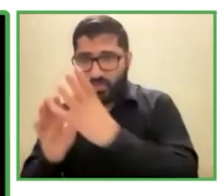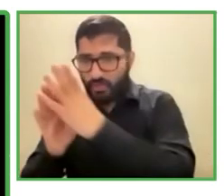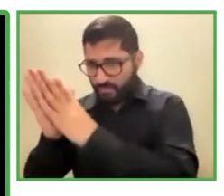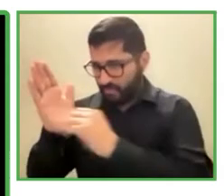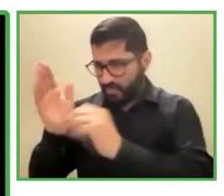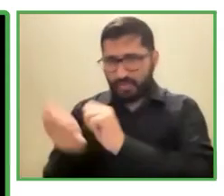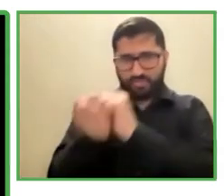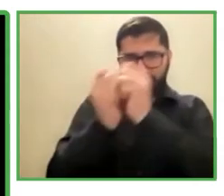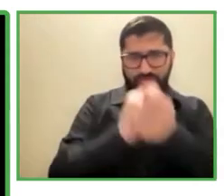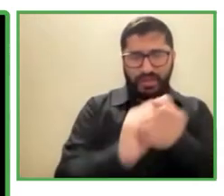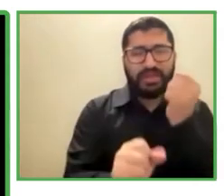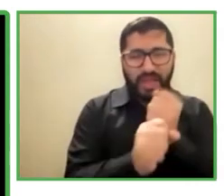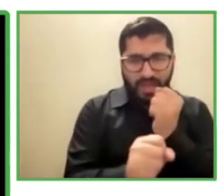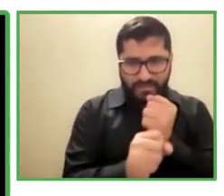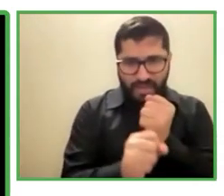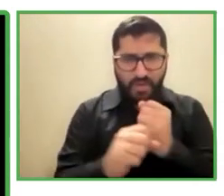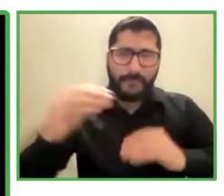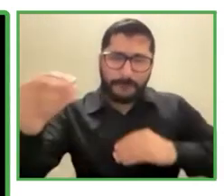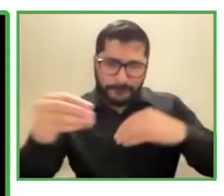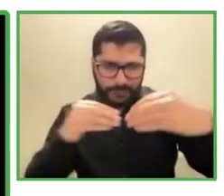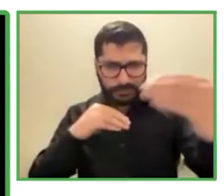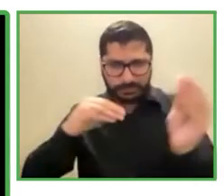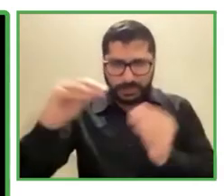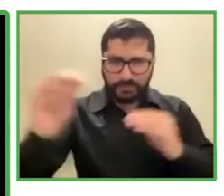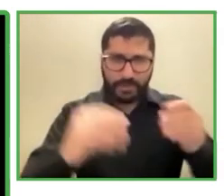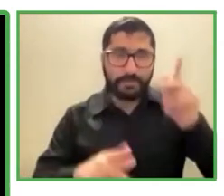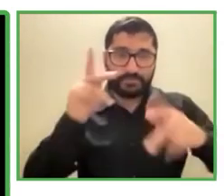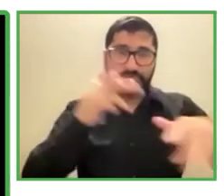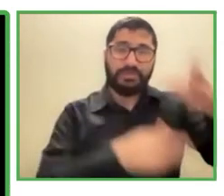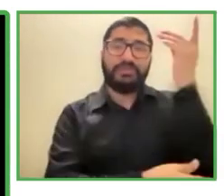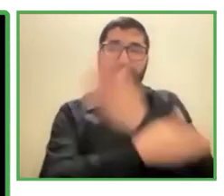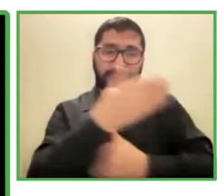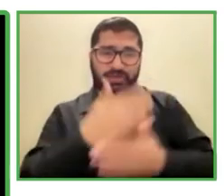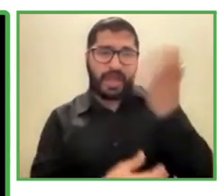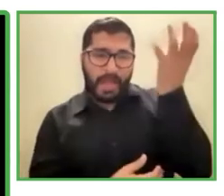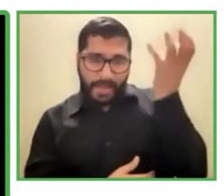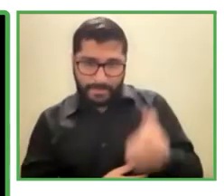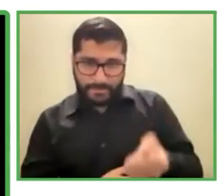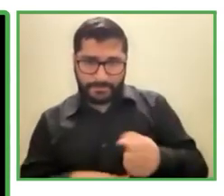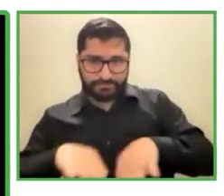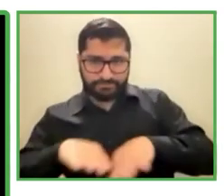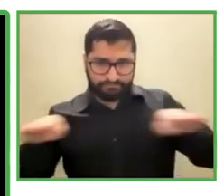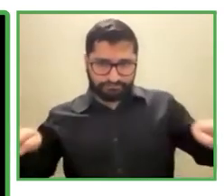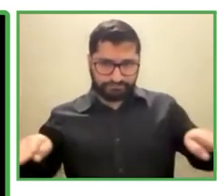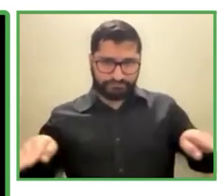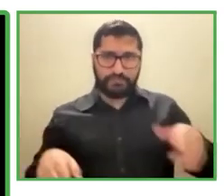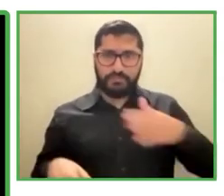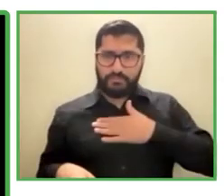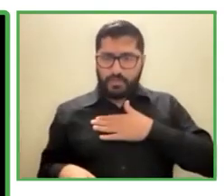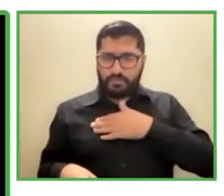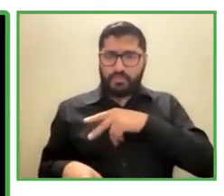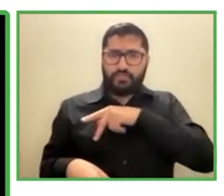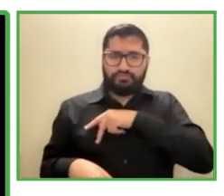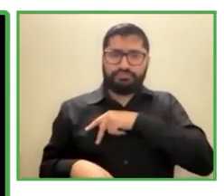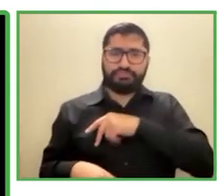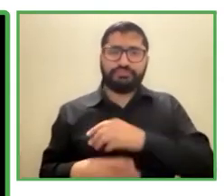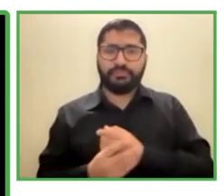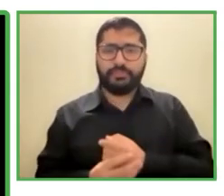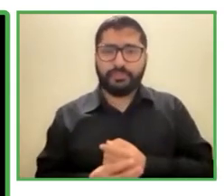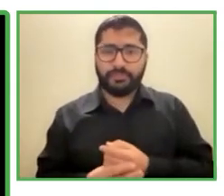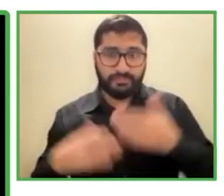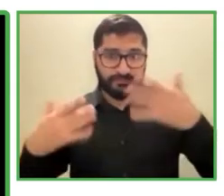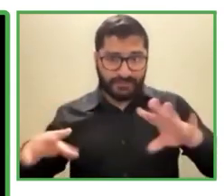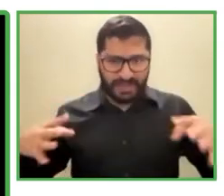discapacidad tenemos algunos reconocimientos un poco de las empresas inclusivas de las OPA del CERAE de Chile